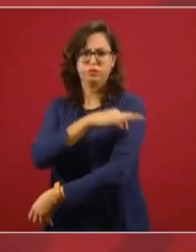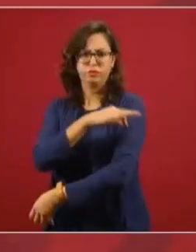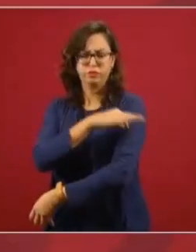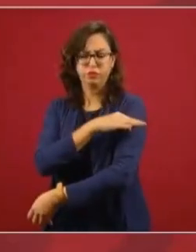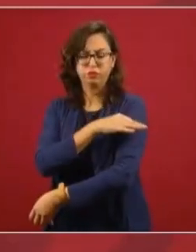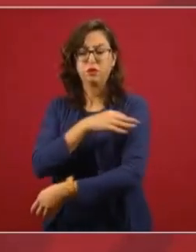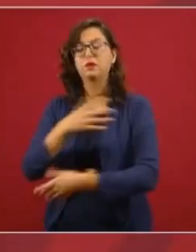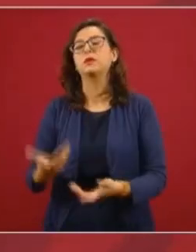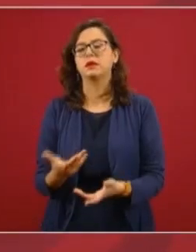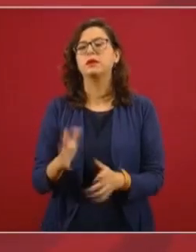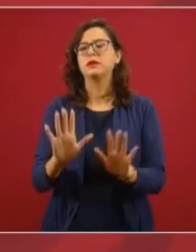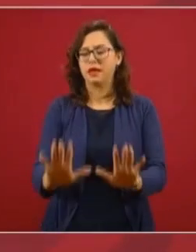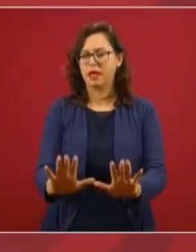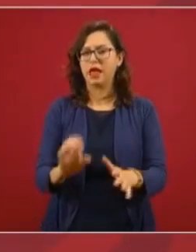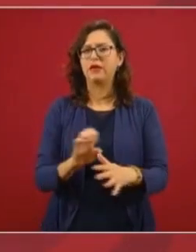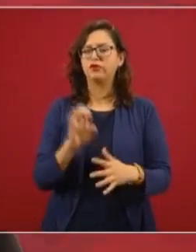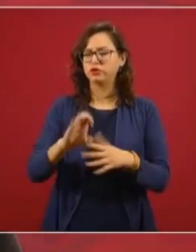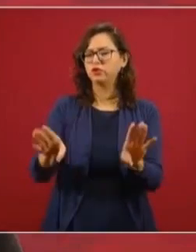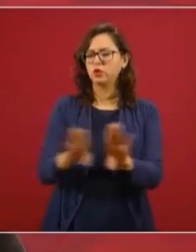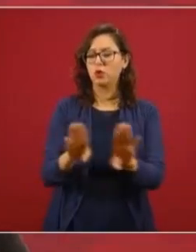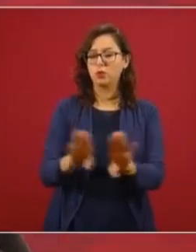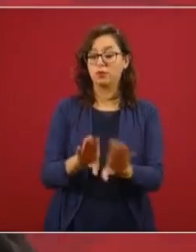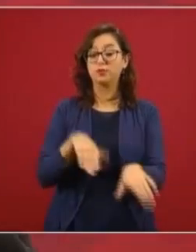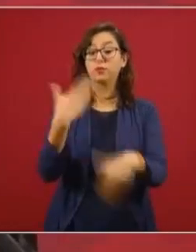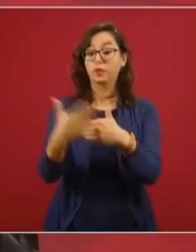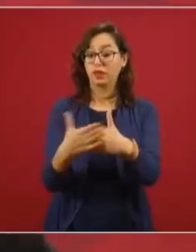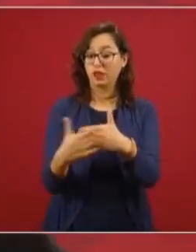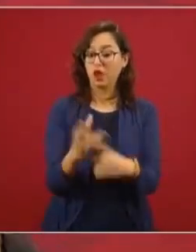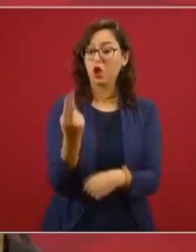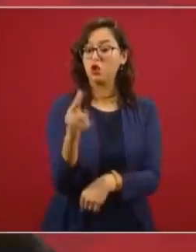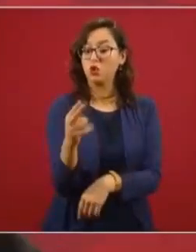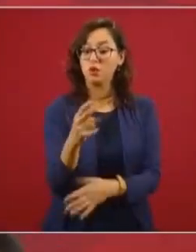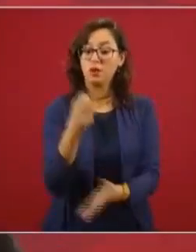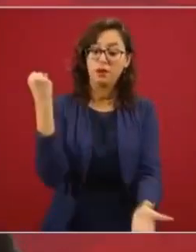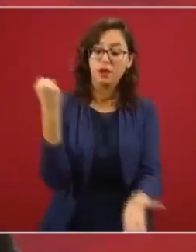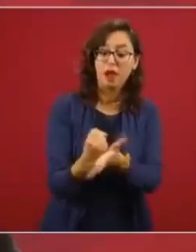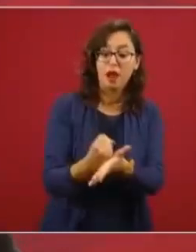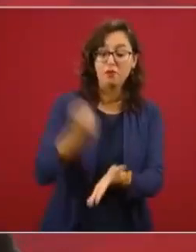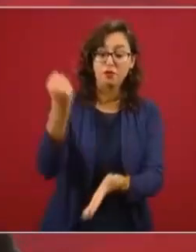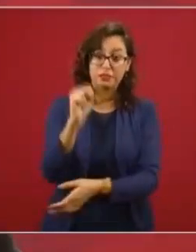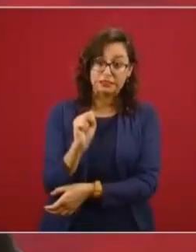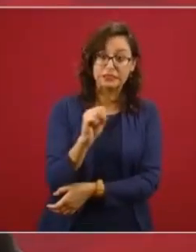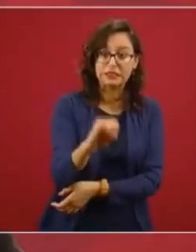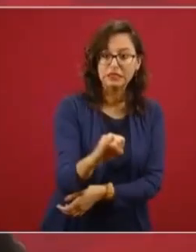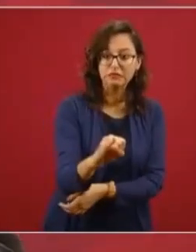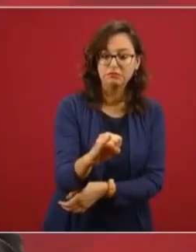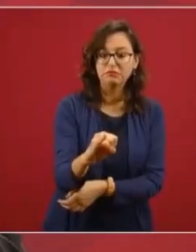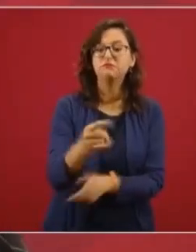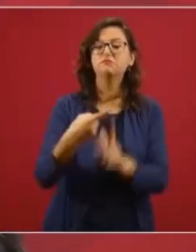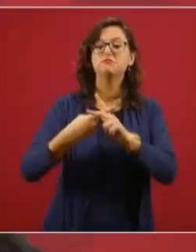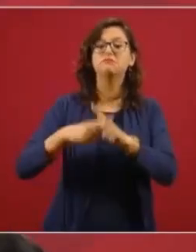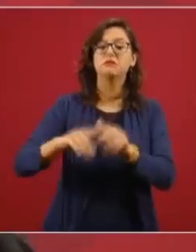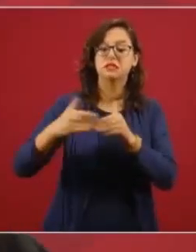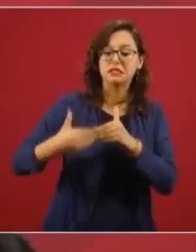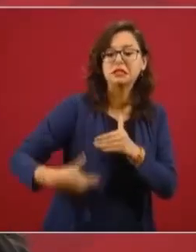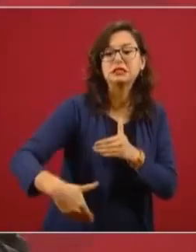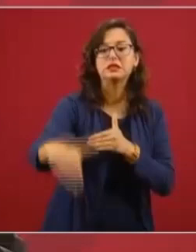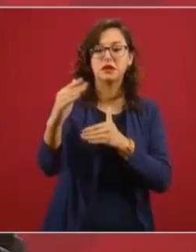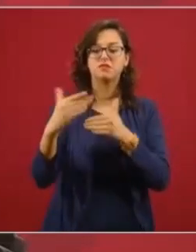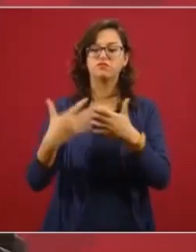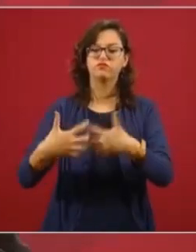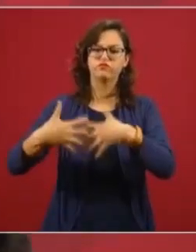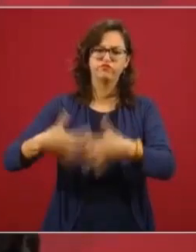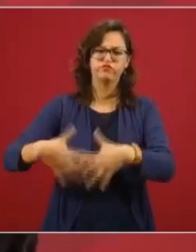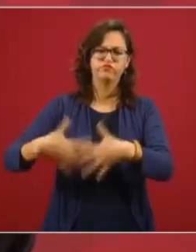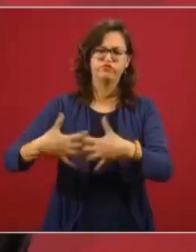decida autorizarlo, estaríamos en condiciones de iniciar la producción de la vacuna. Ese es el cambio importante.